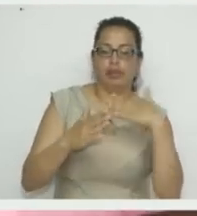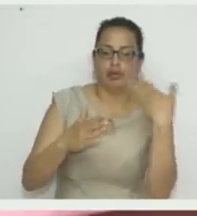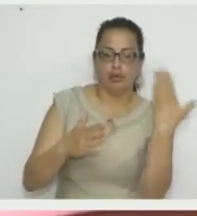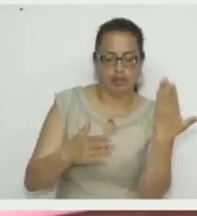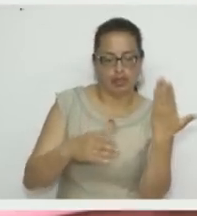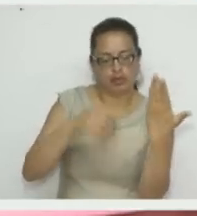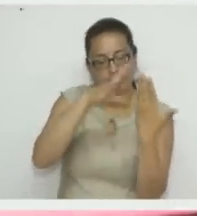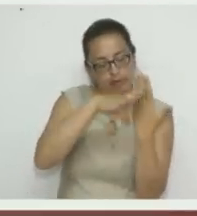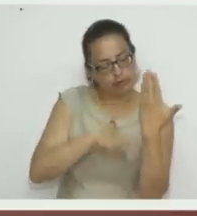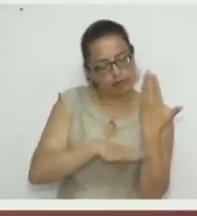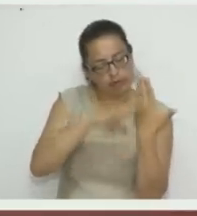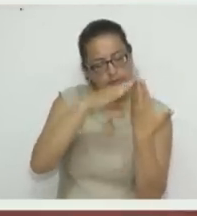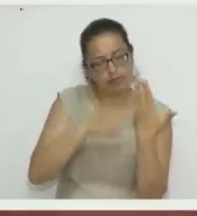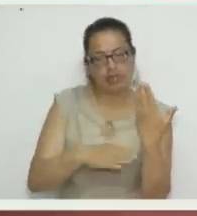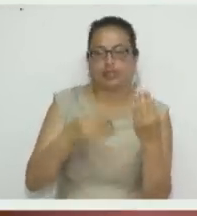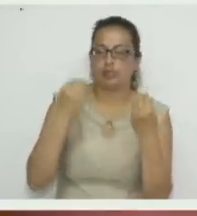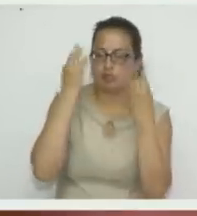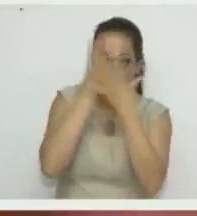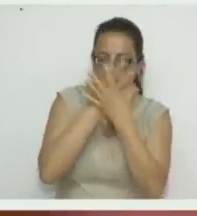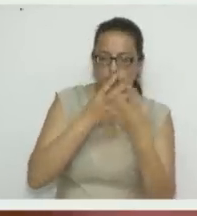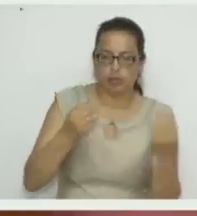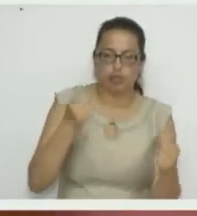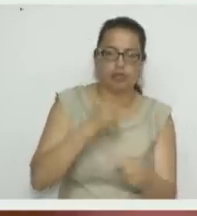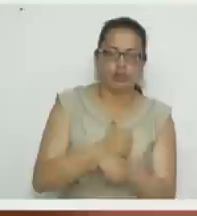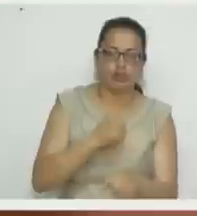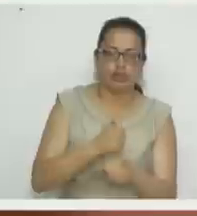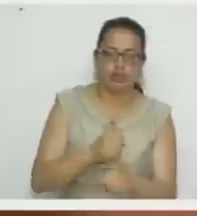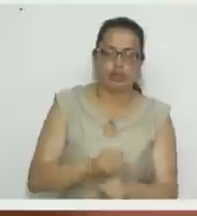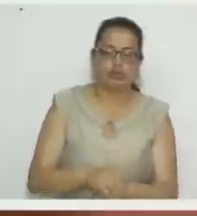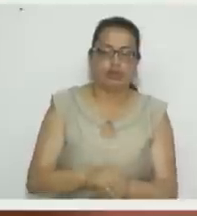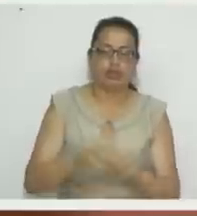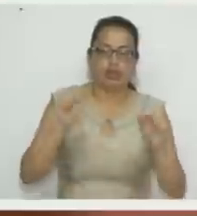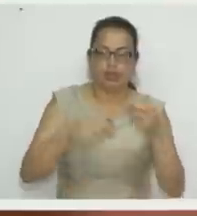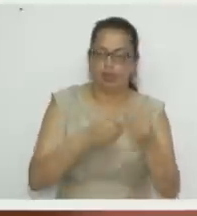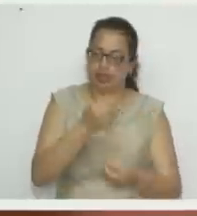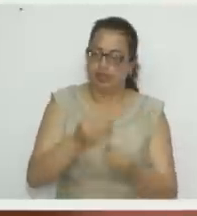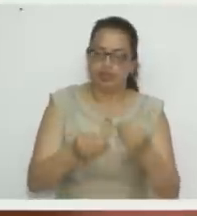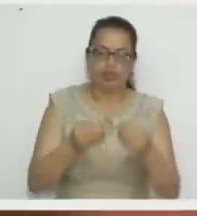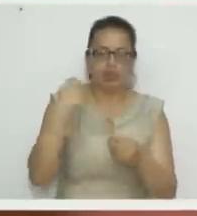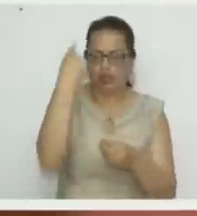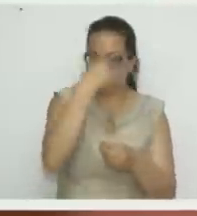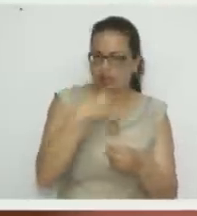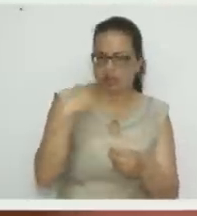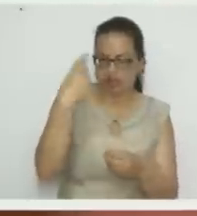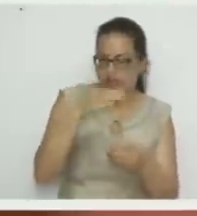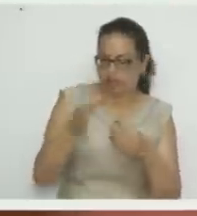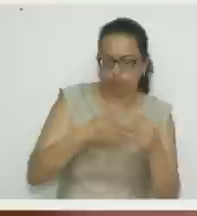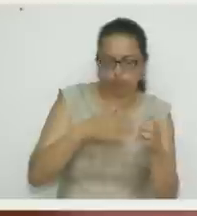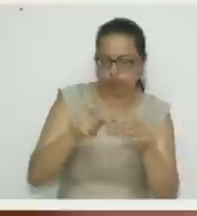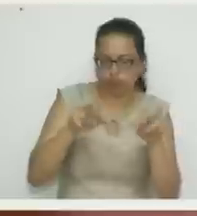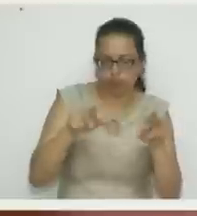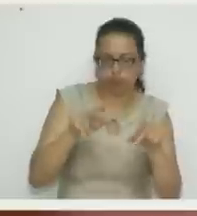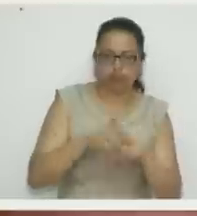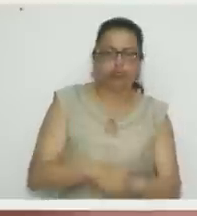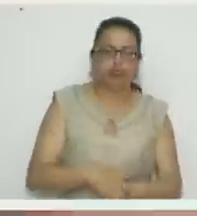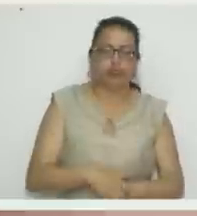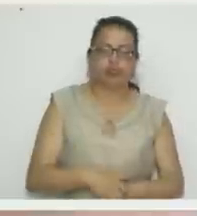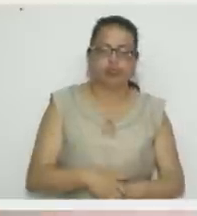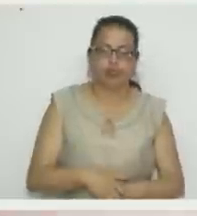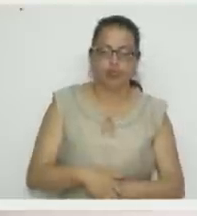muy bien elaborado el proyecto y pueden hacer cualquiera de las caritas que tenemos acá.